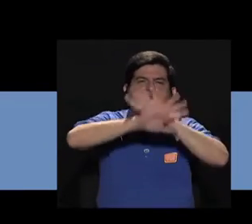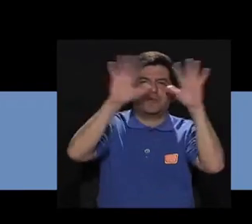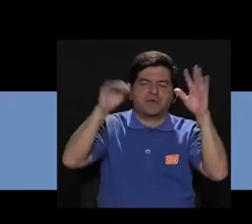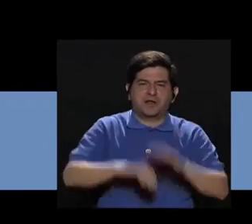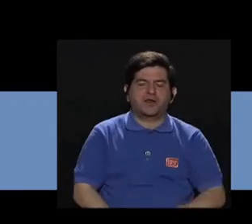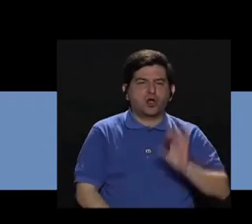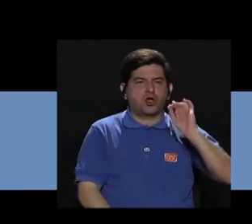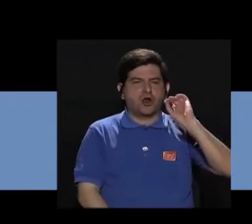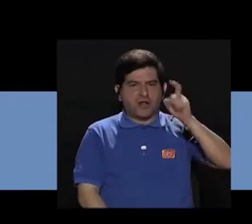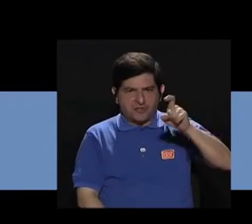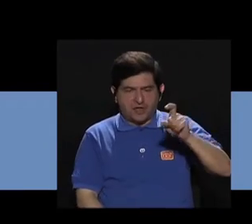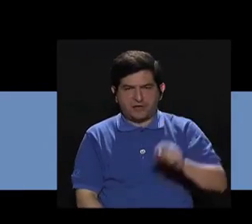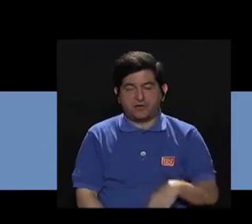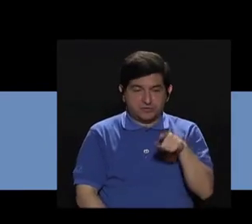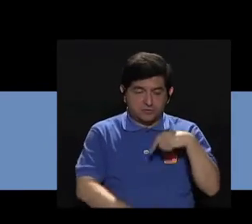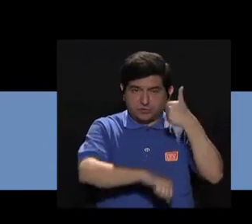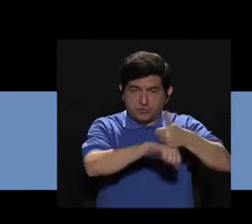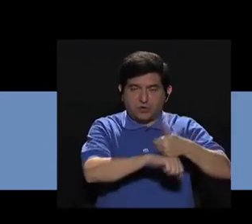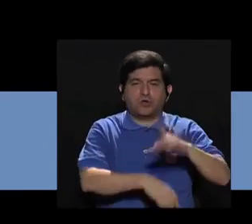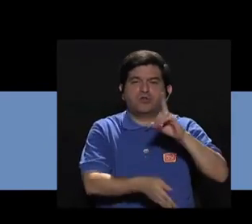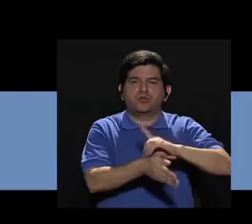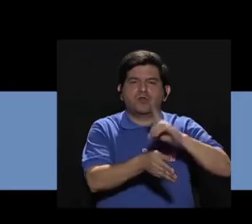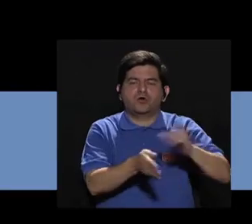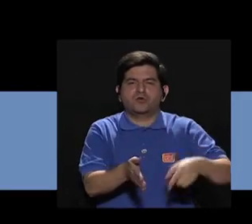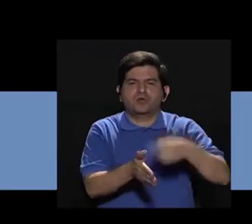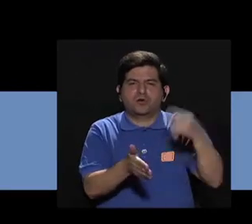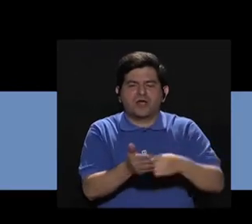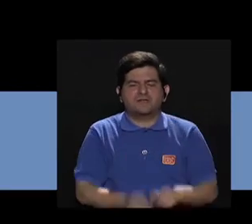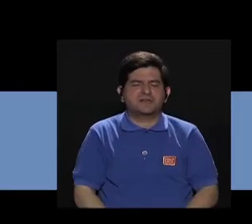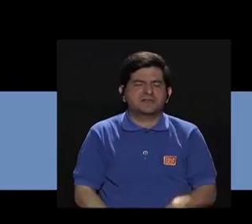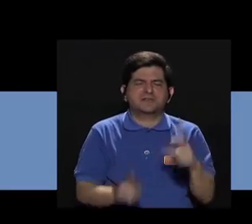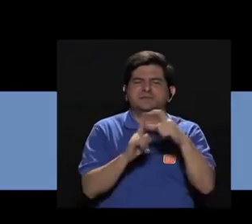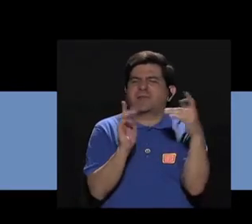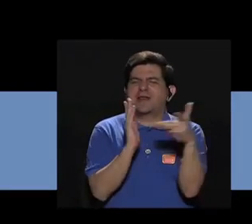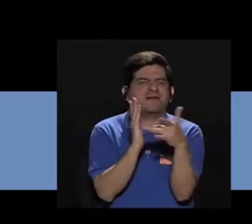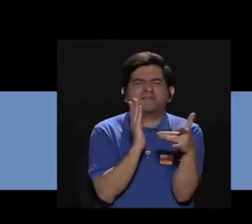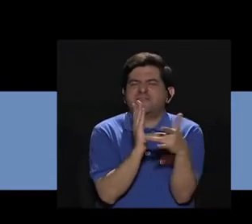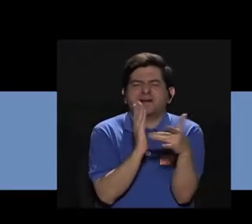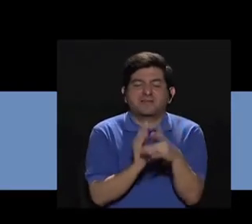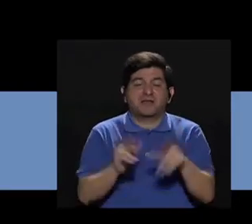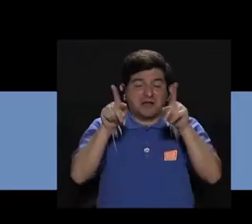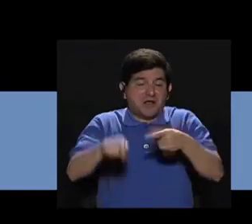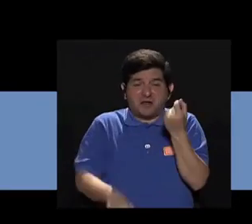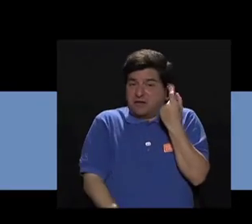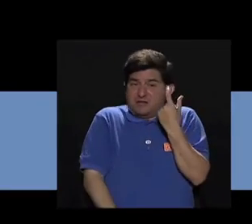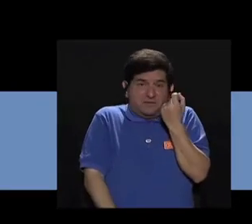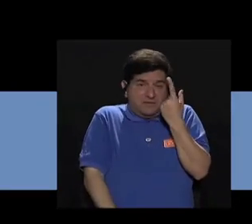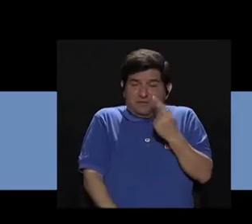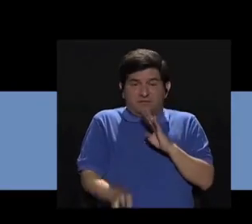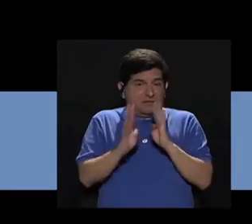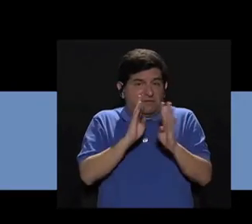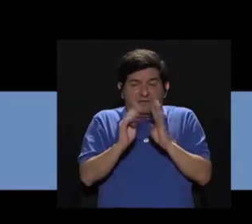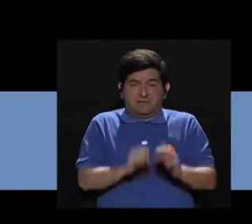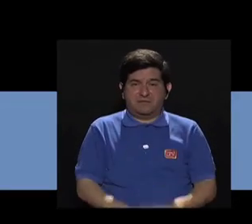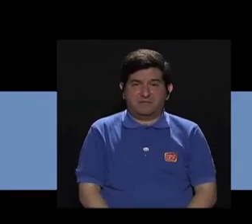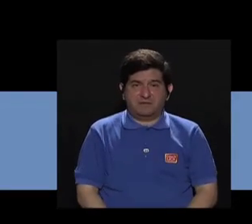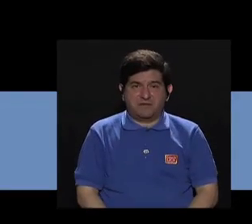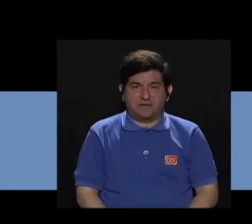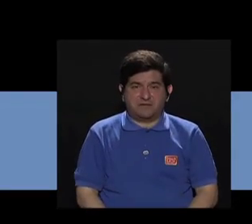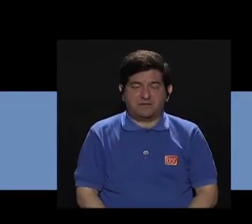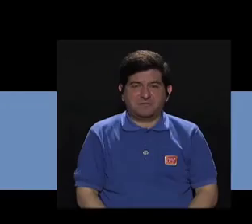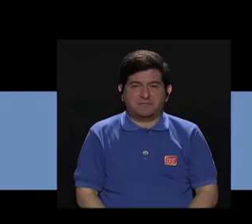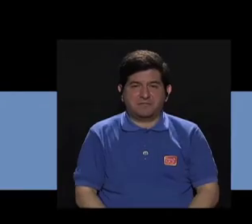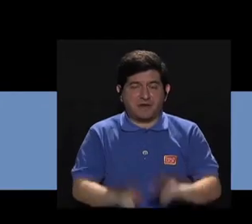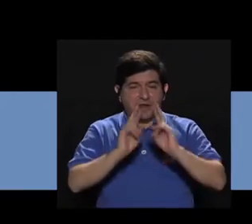forma más clara el diagnóstico que le está dando porque los doctores suelen dar mucho tecnicismo y el paciente no entiende de lo que se le dice,